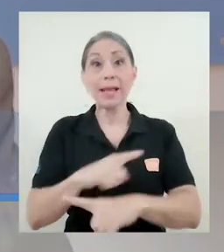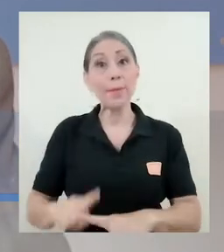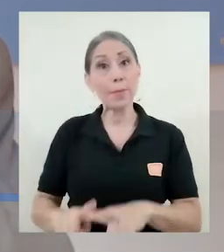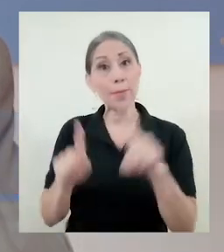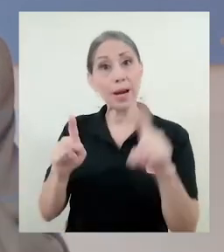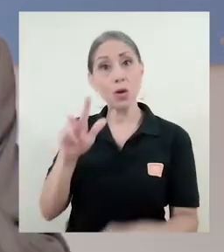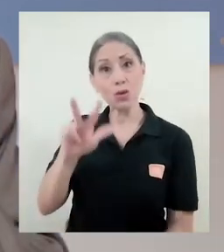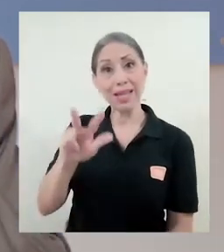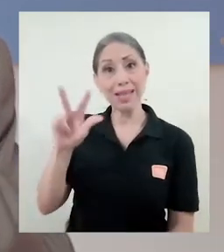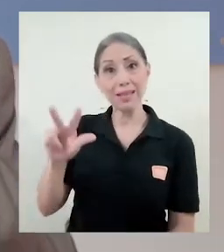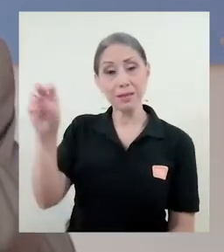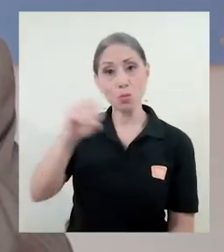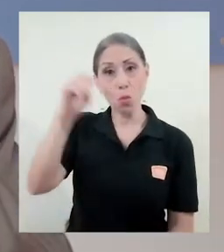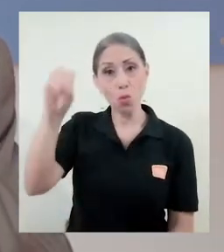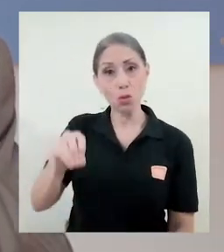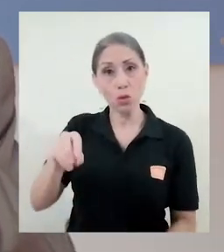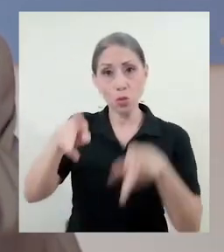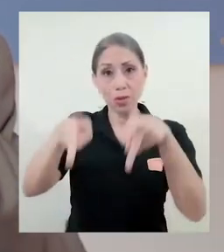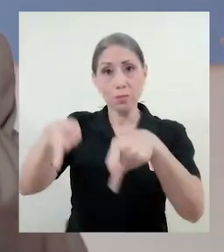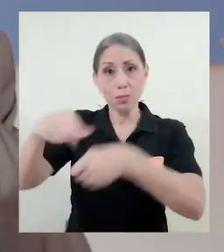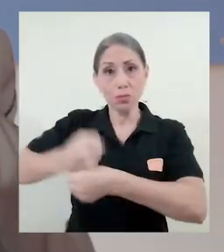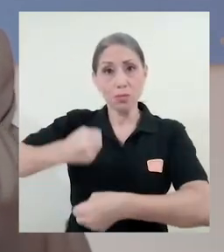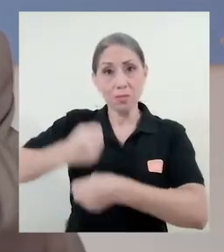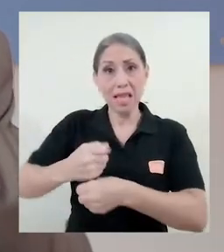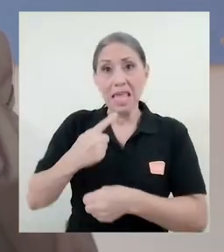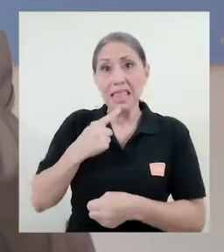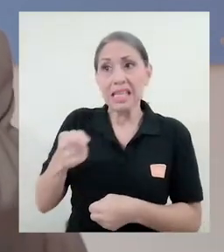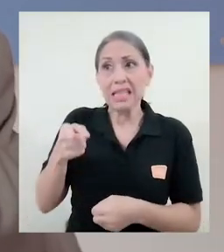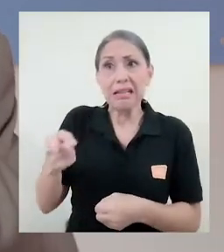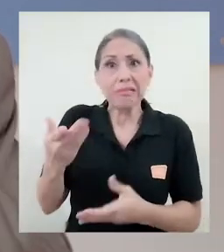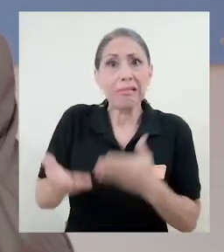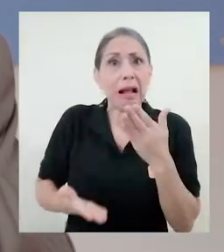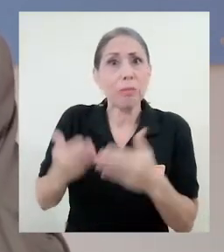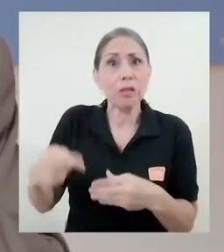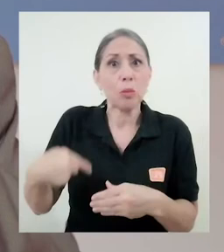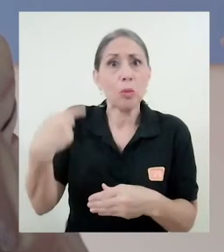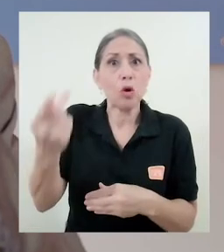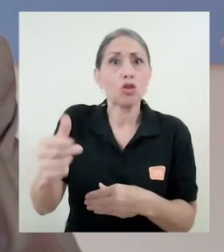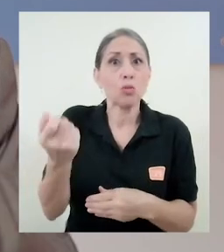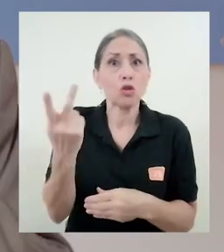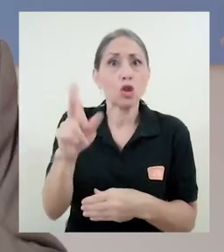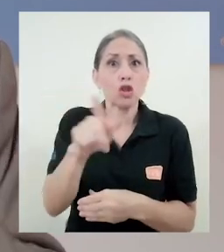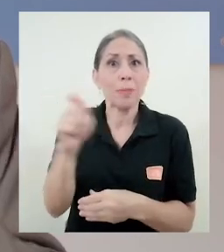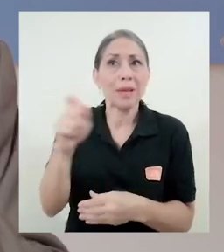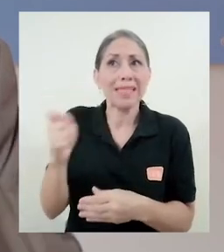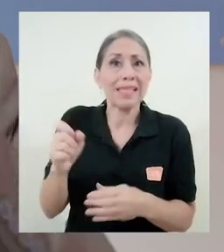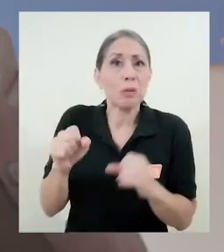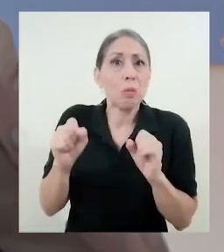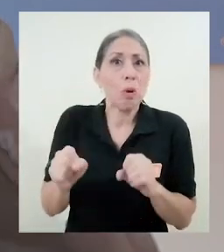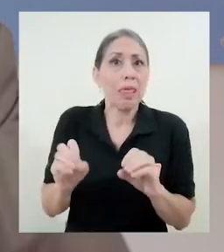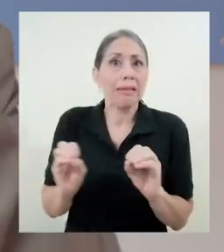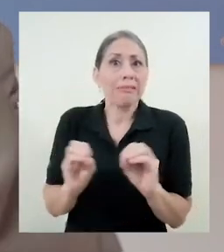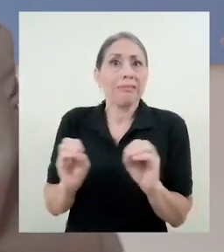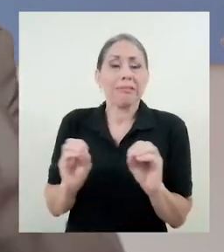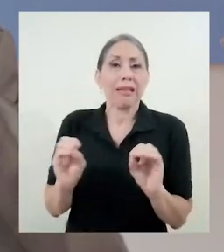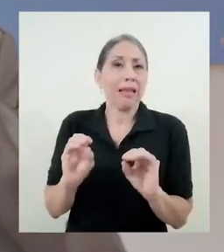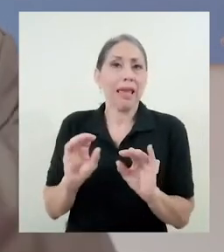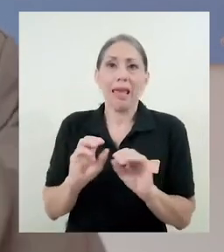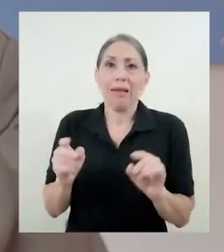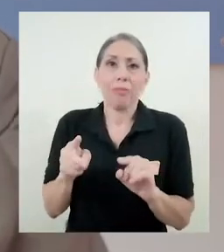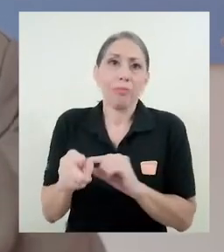33% de los trabajadores que dice que podría quedarse sin empleo en los próximos 12 meses. Y a